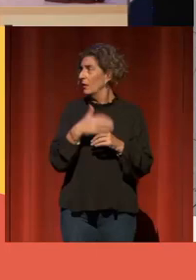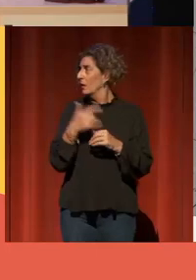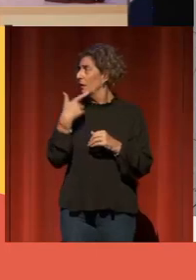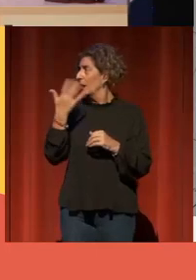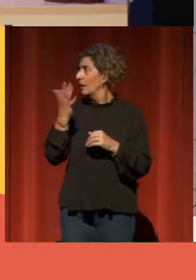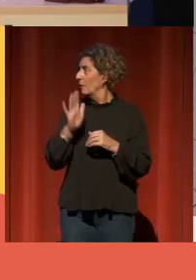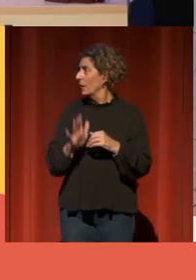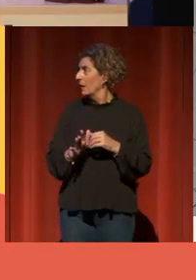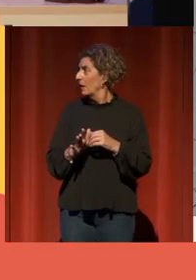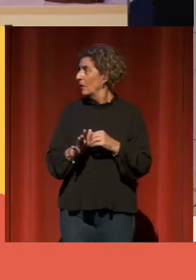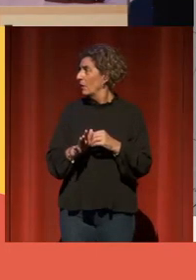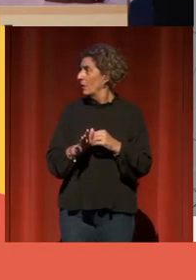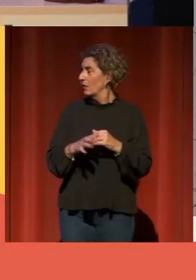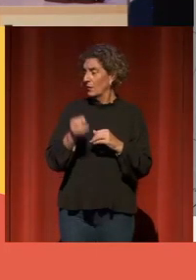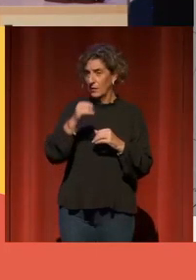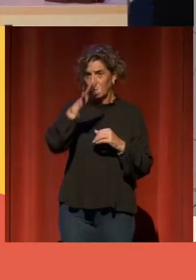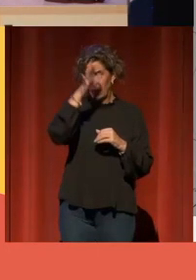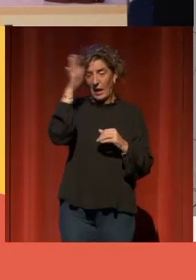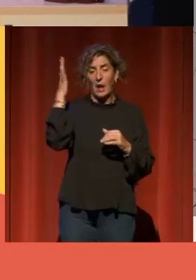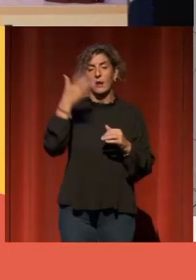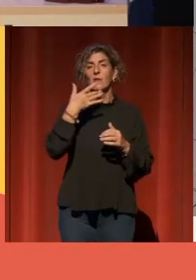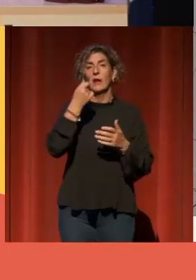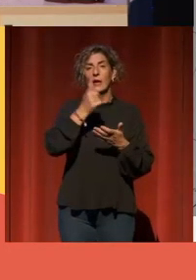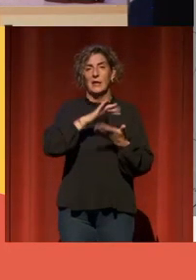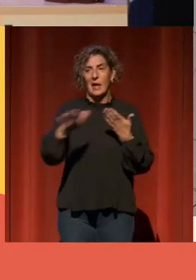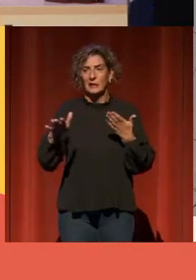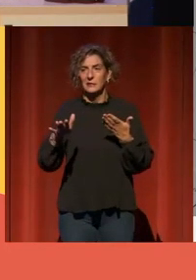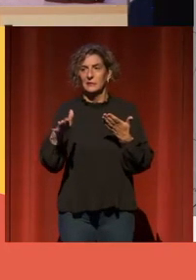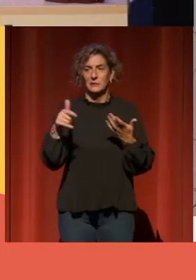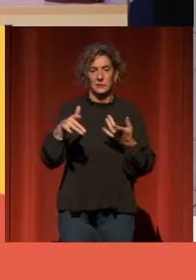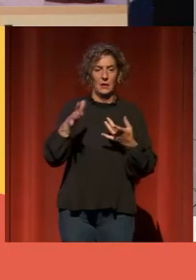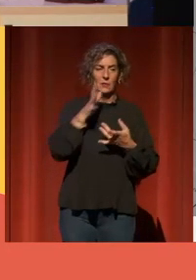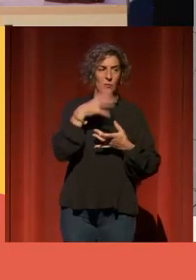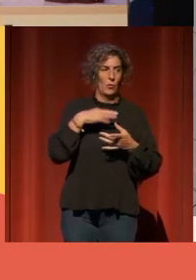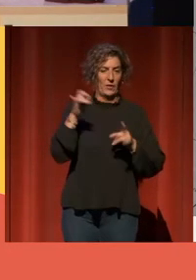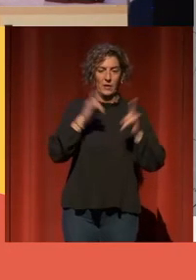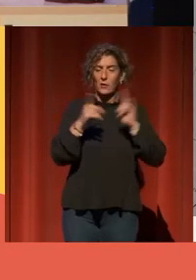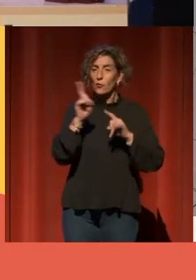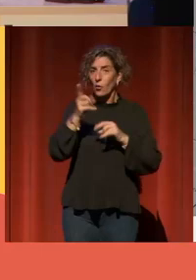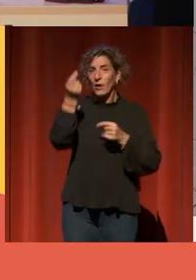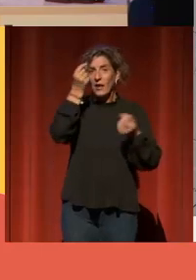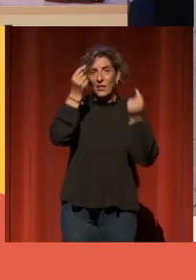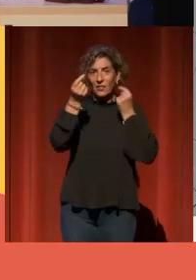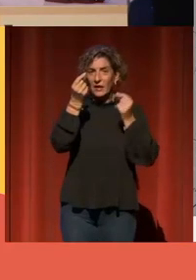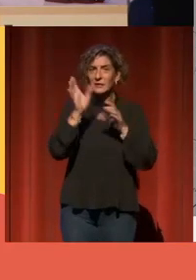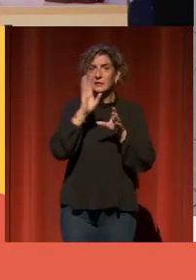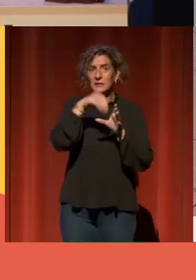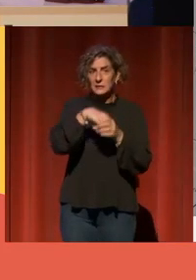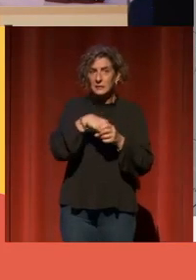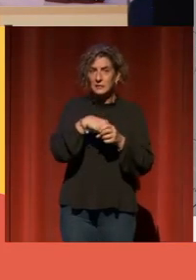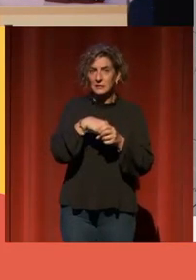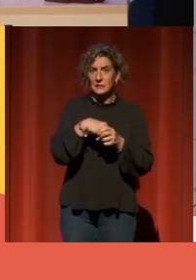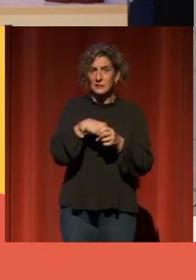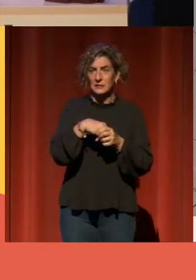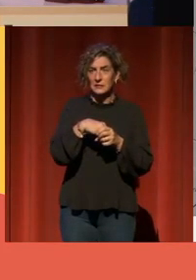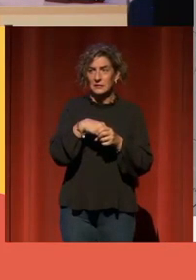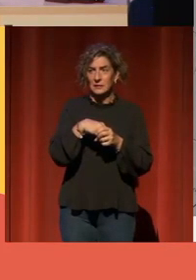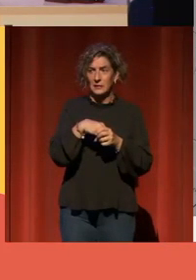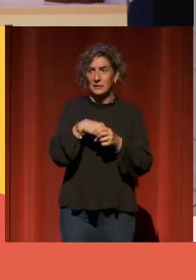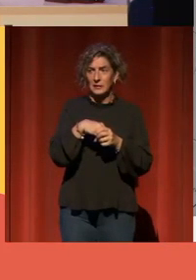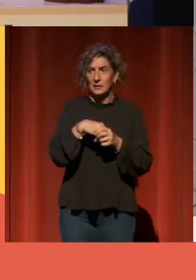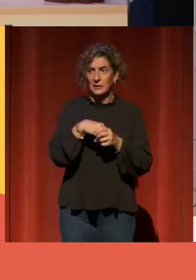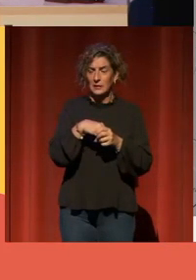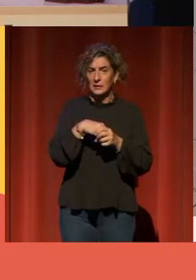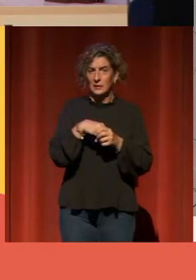Europeana todo sea gratis y se pueda descargar y tal, pero no, porque los datos están en la entidad de origen